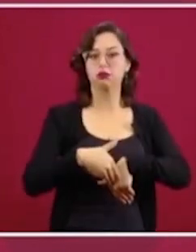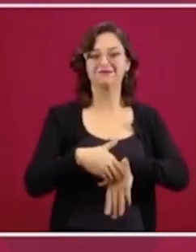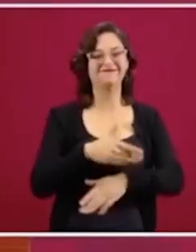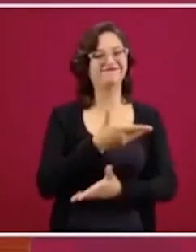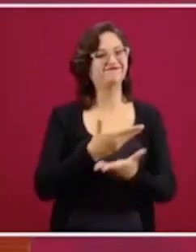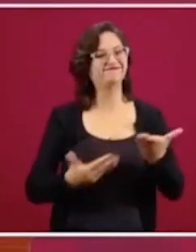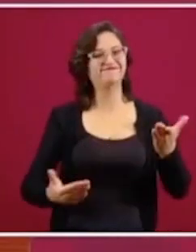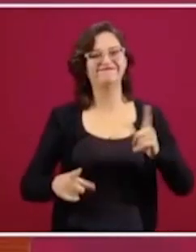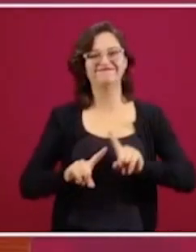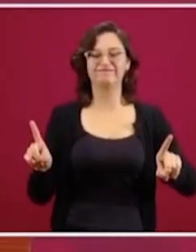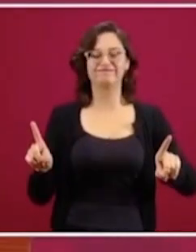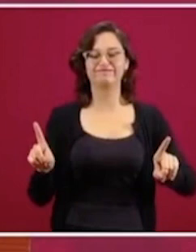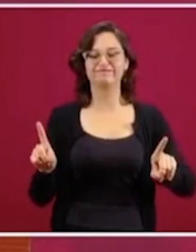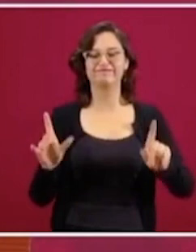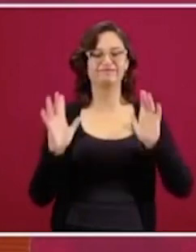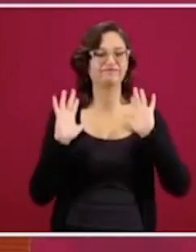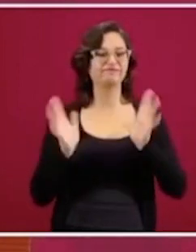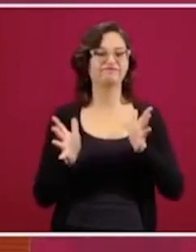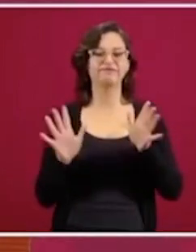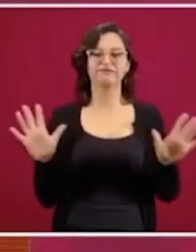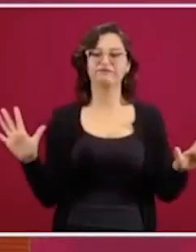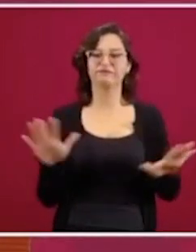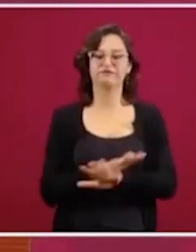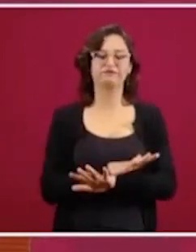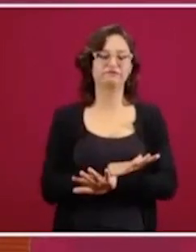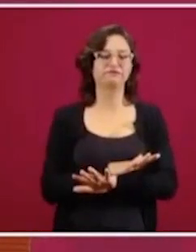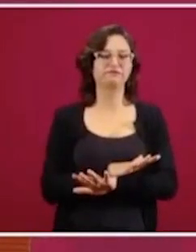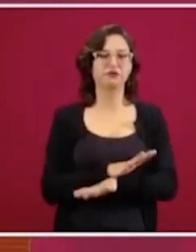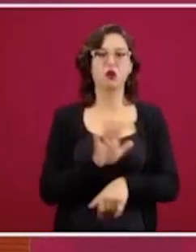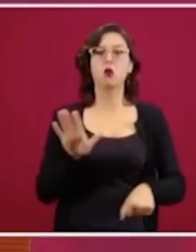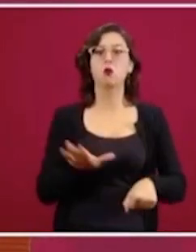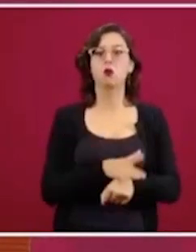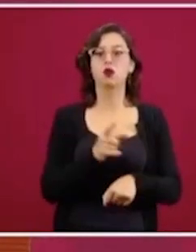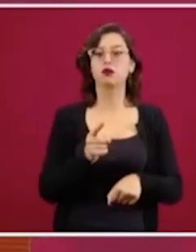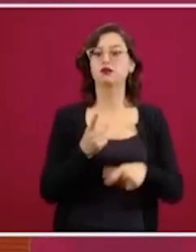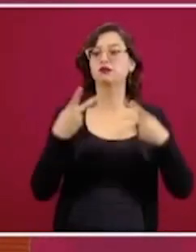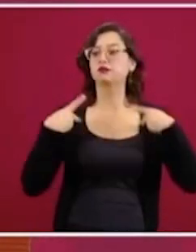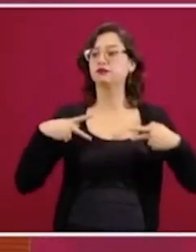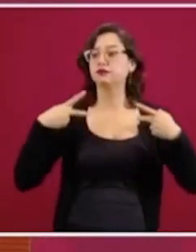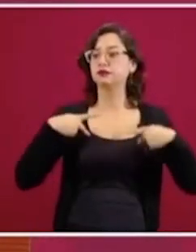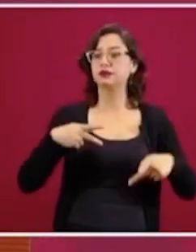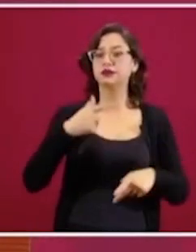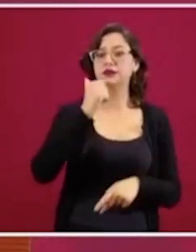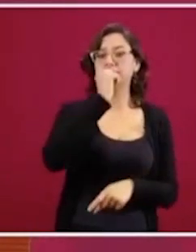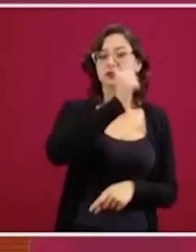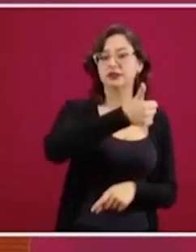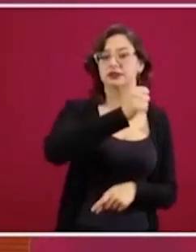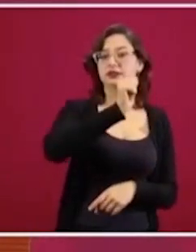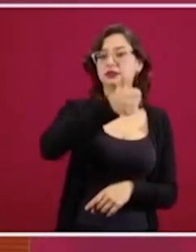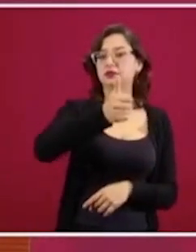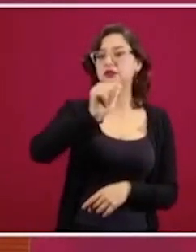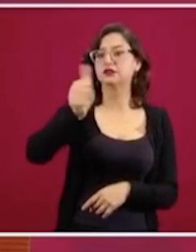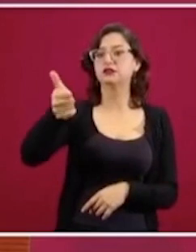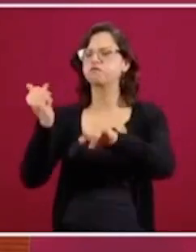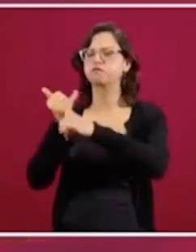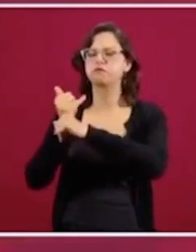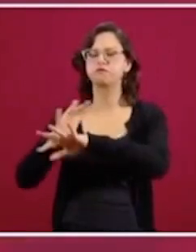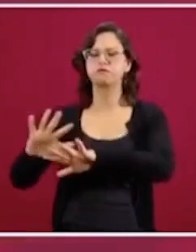ya esto cambió. Cada ciudadano es un medio de comunicación.